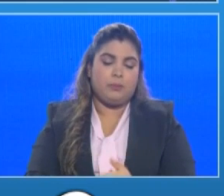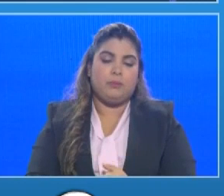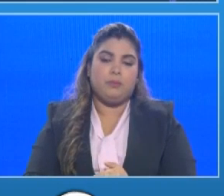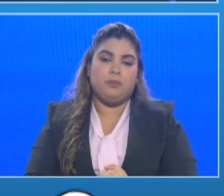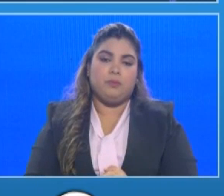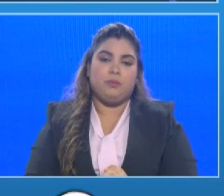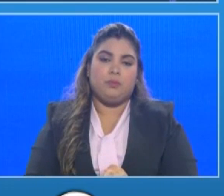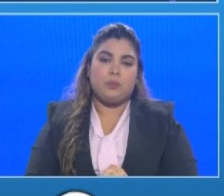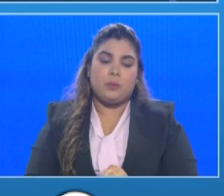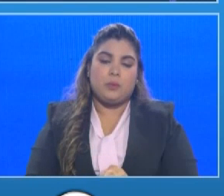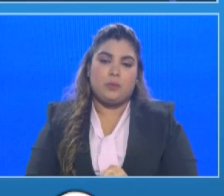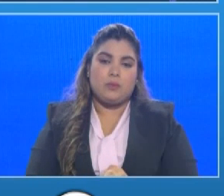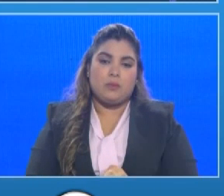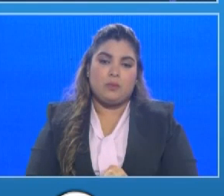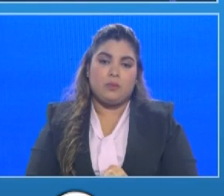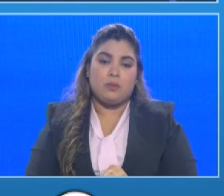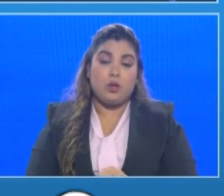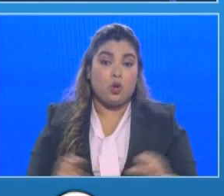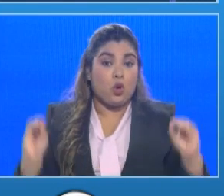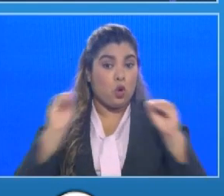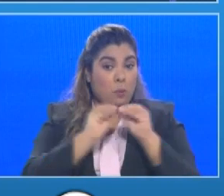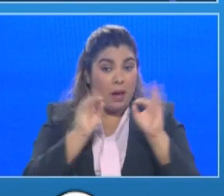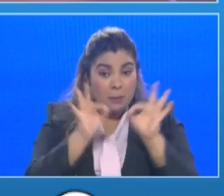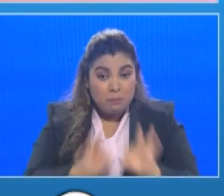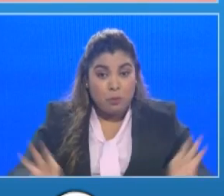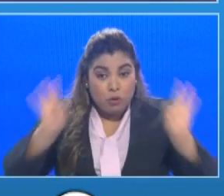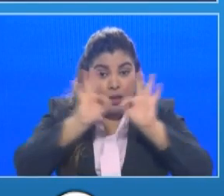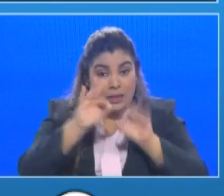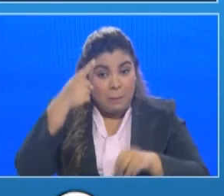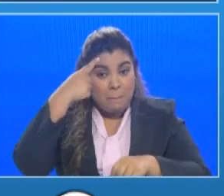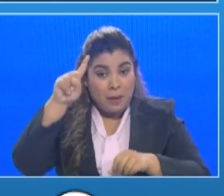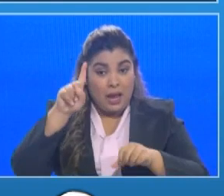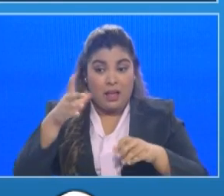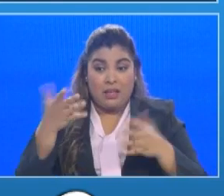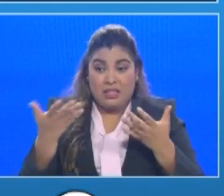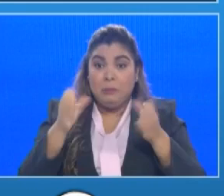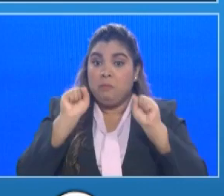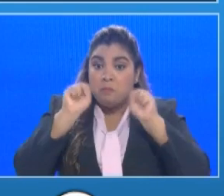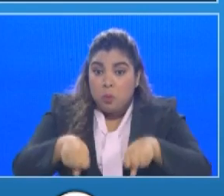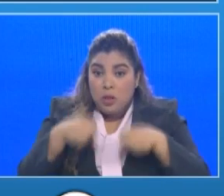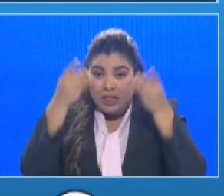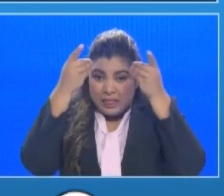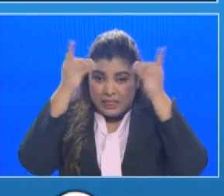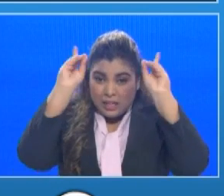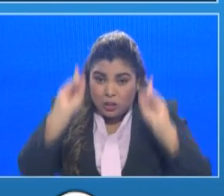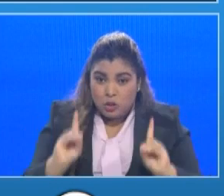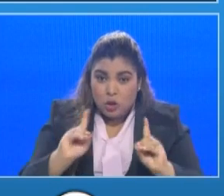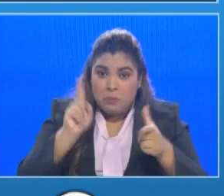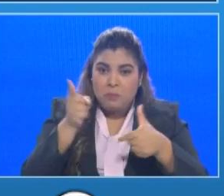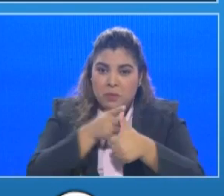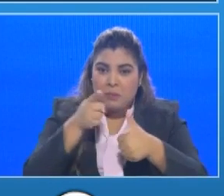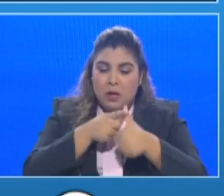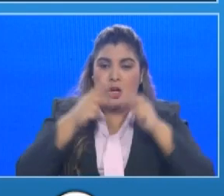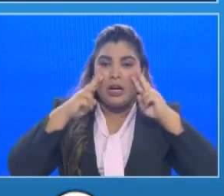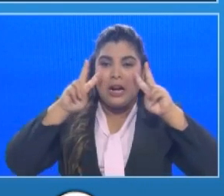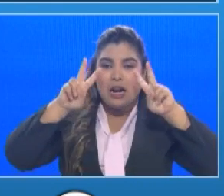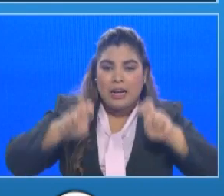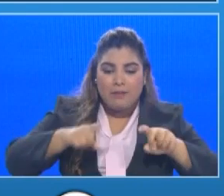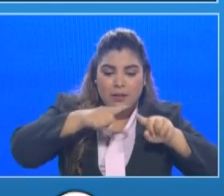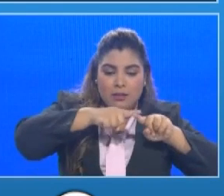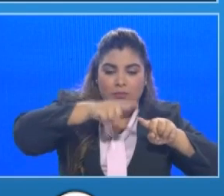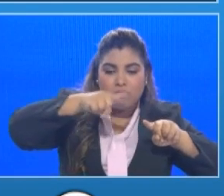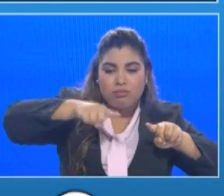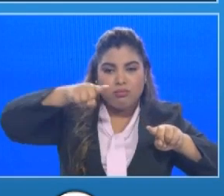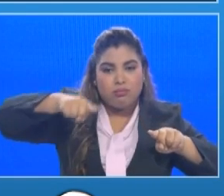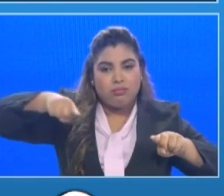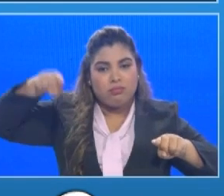los factores más importantes para decidir si se va a levantar una cuarentena es la medición de esa famosa R efectiva que lo hemos